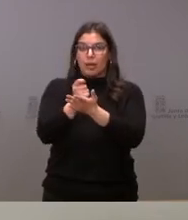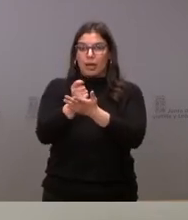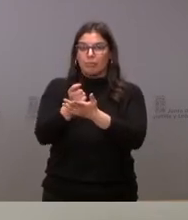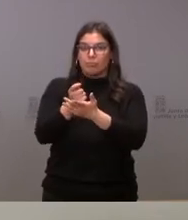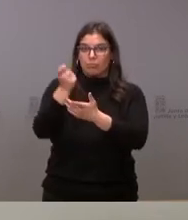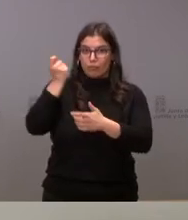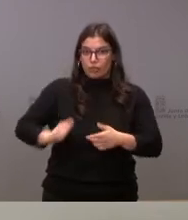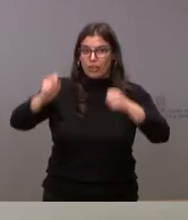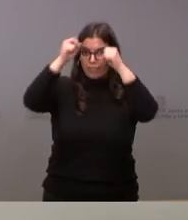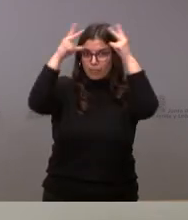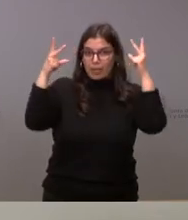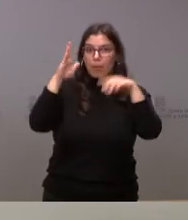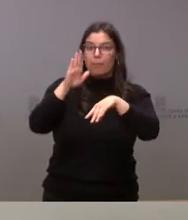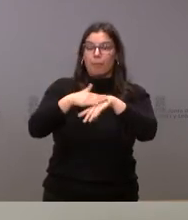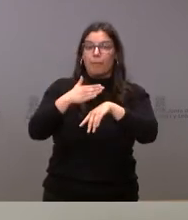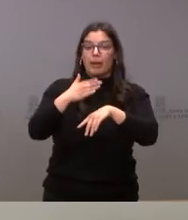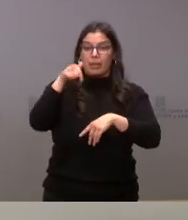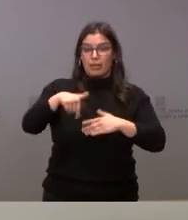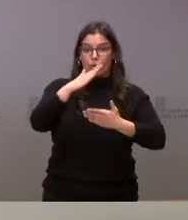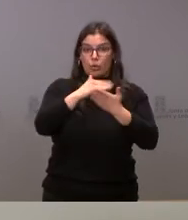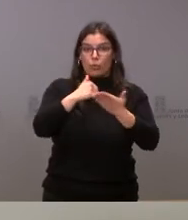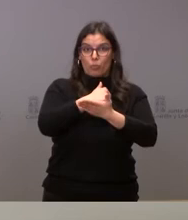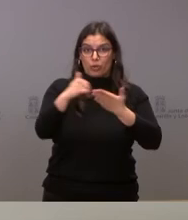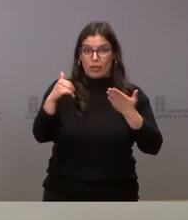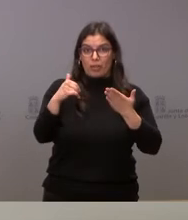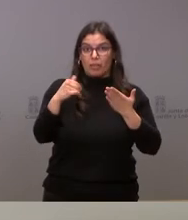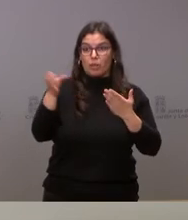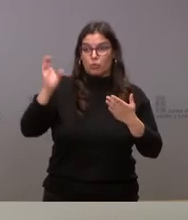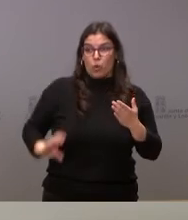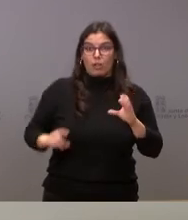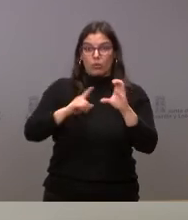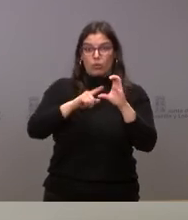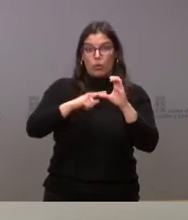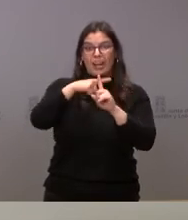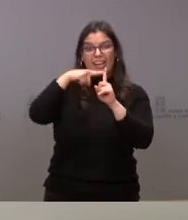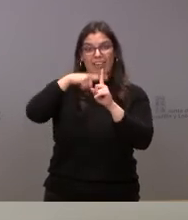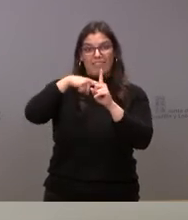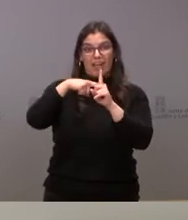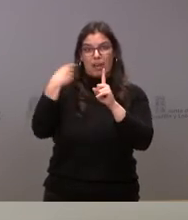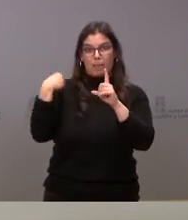de enfermería para que nuestra comunidad autónoma estuviera en el nivel salarial que le corresponde dentro del contexto